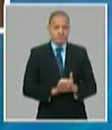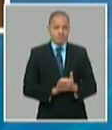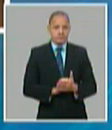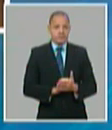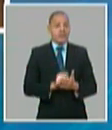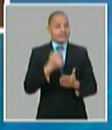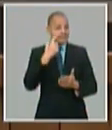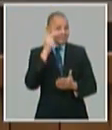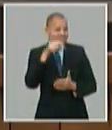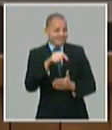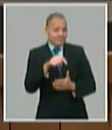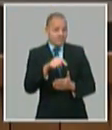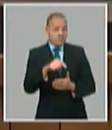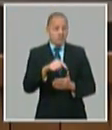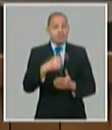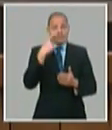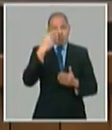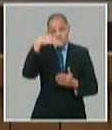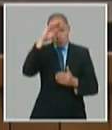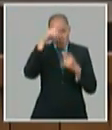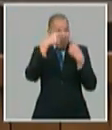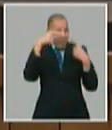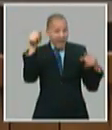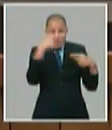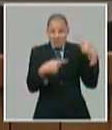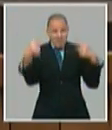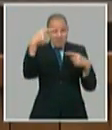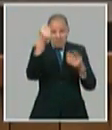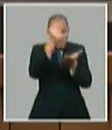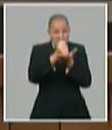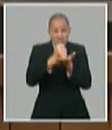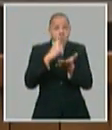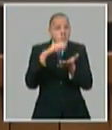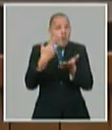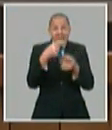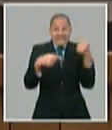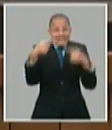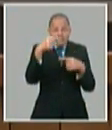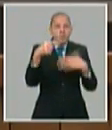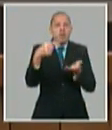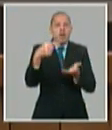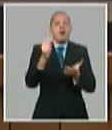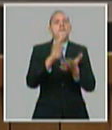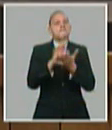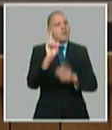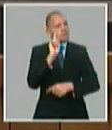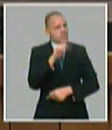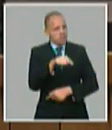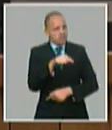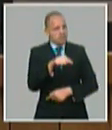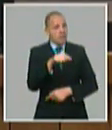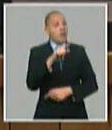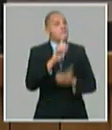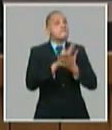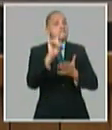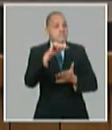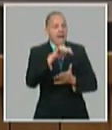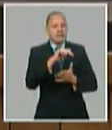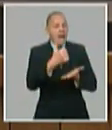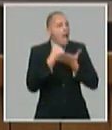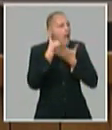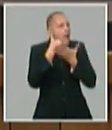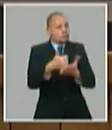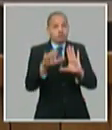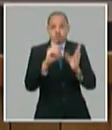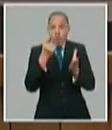importancia de ese enclave económico el papel que está jugando ya nuestra economía y el que va a seguir jugando en el futuro